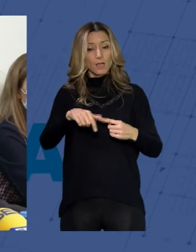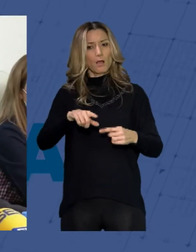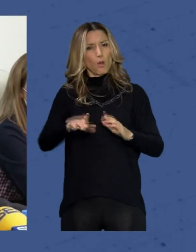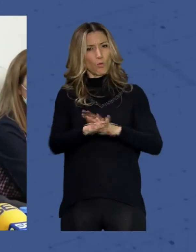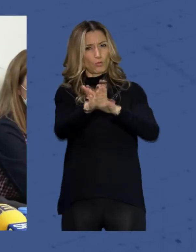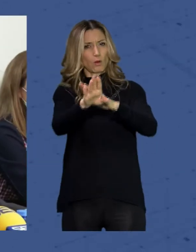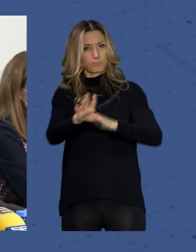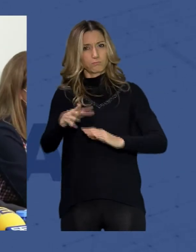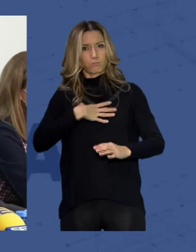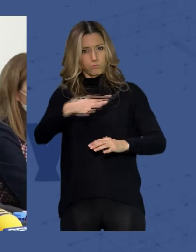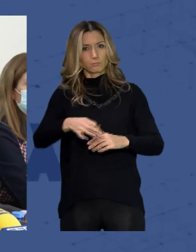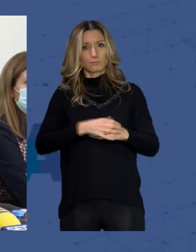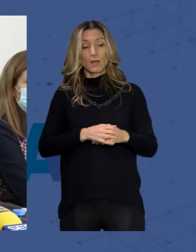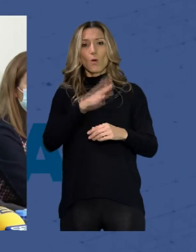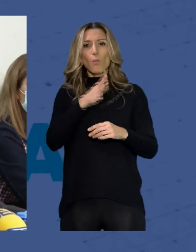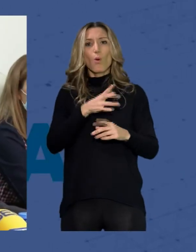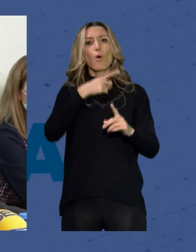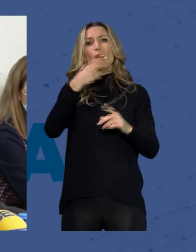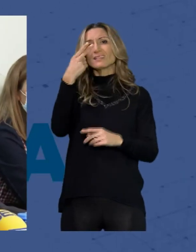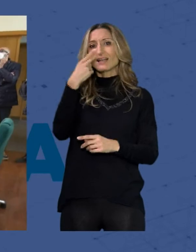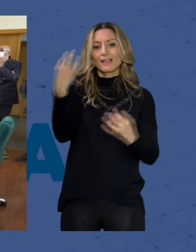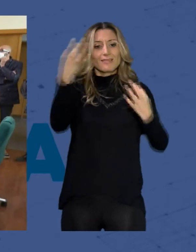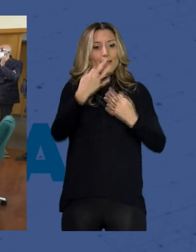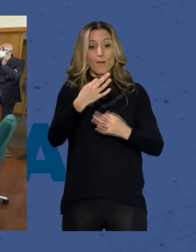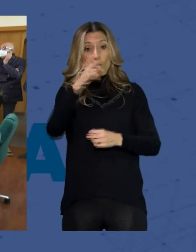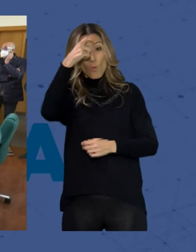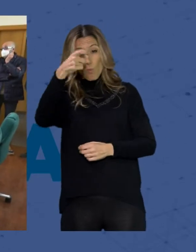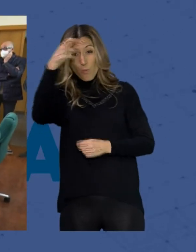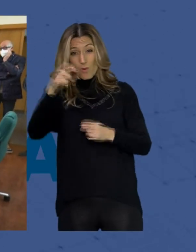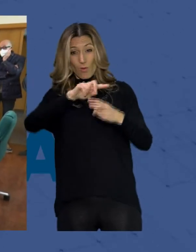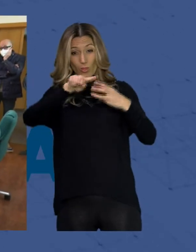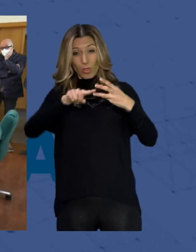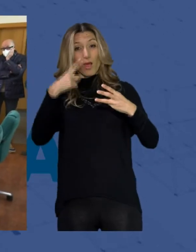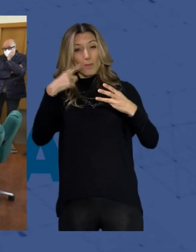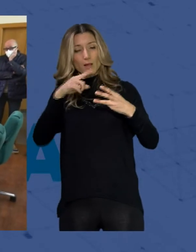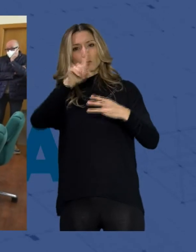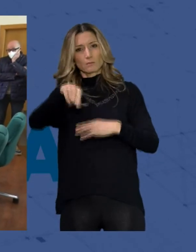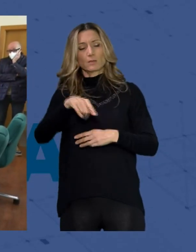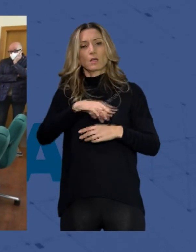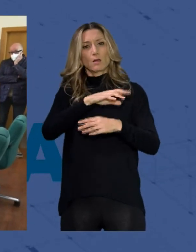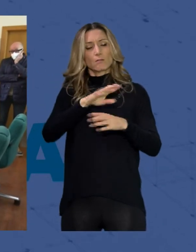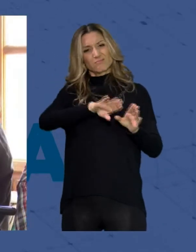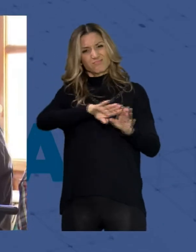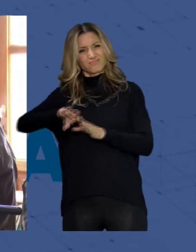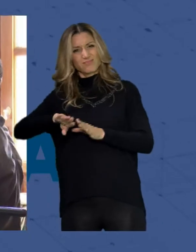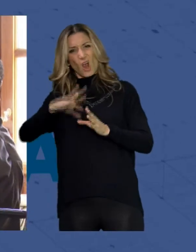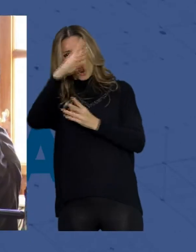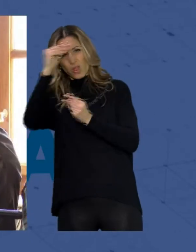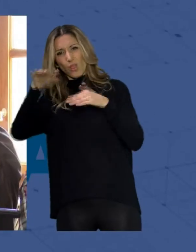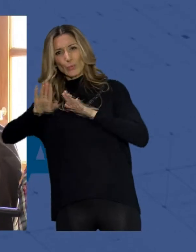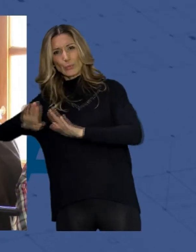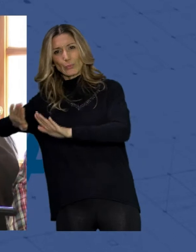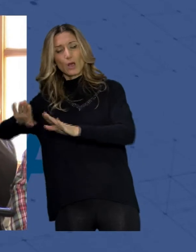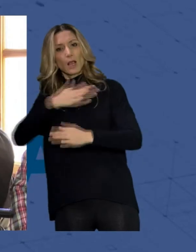la defensa de los intereses de unos municipios que se han quedado al margen del corredor litoral y que quieren con esta